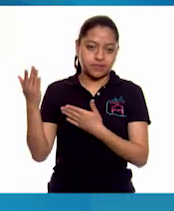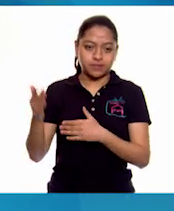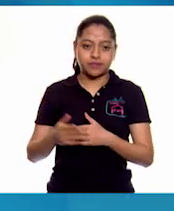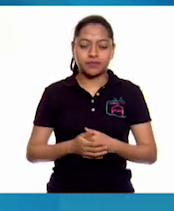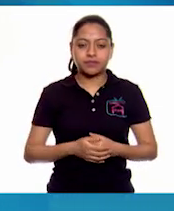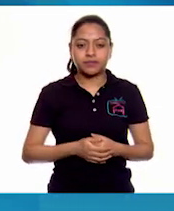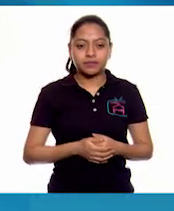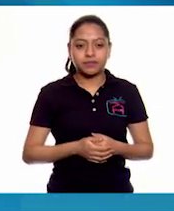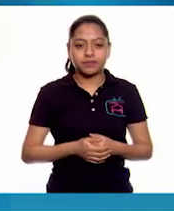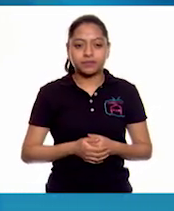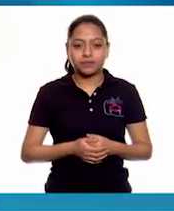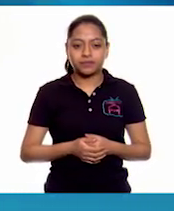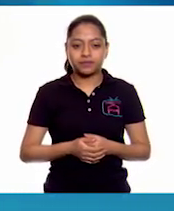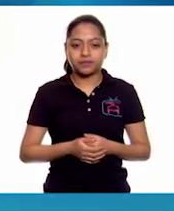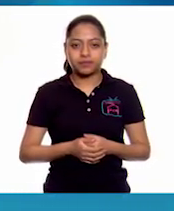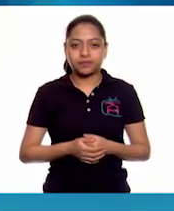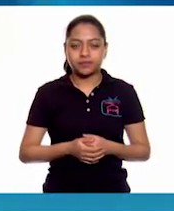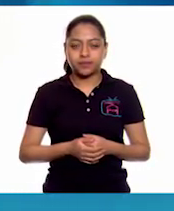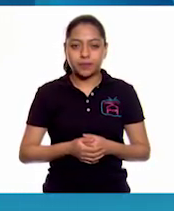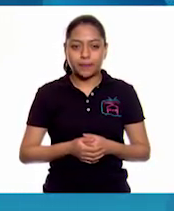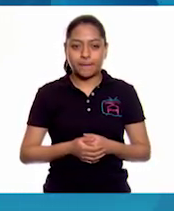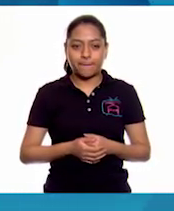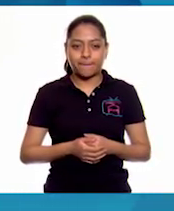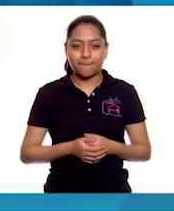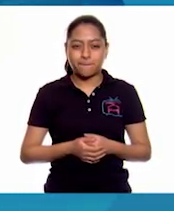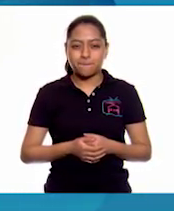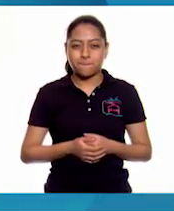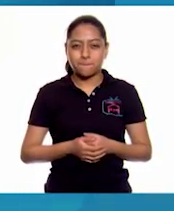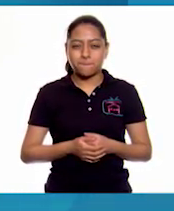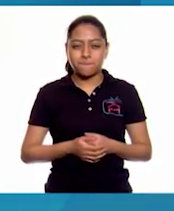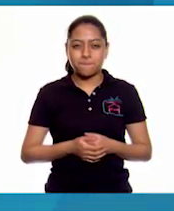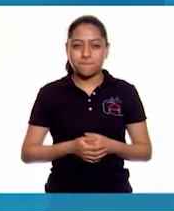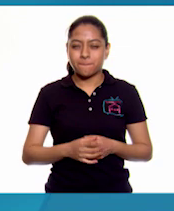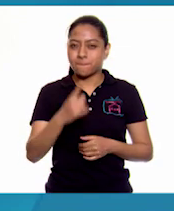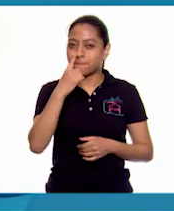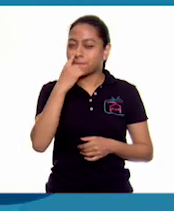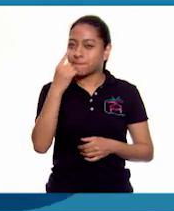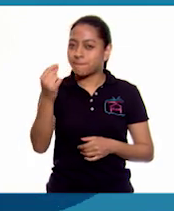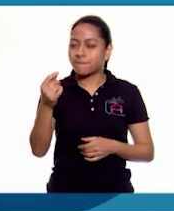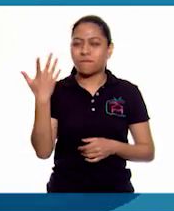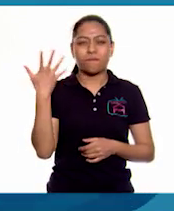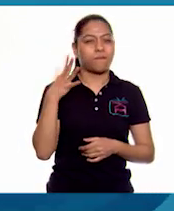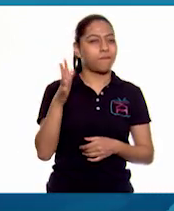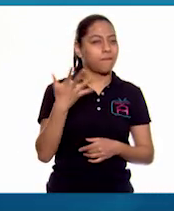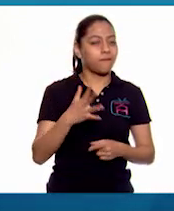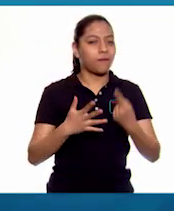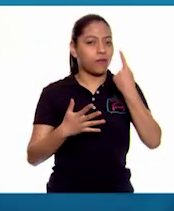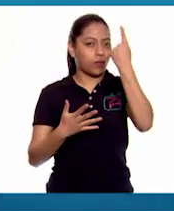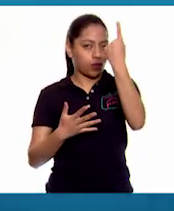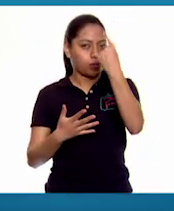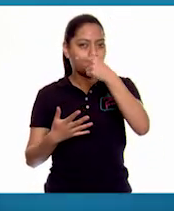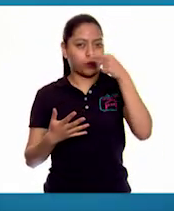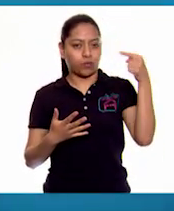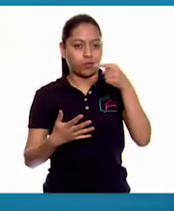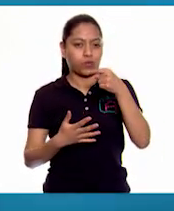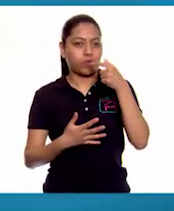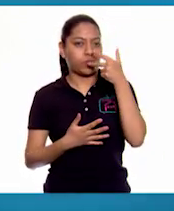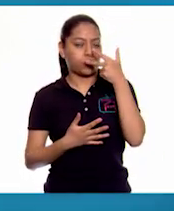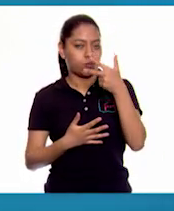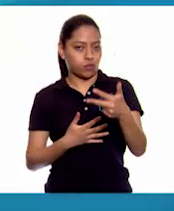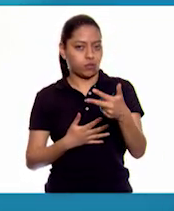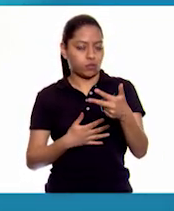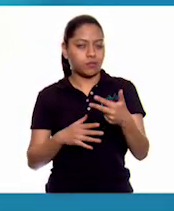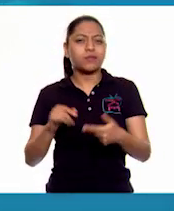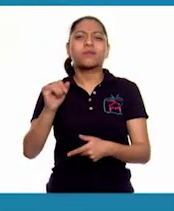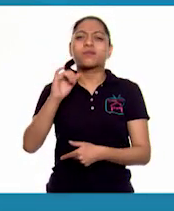Creo que es el pico como del tamaño de un octavo. Ah, yo también creo eso, porque